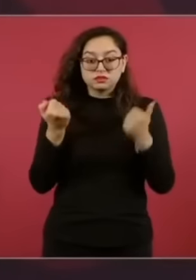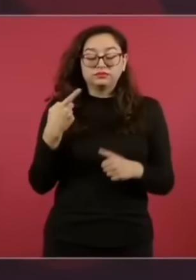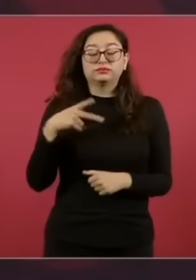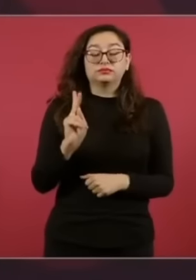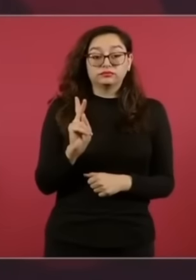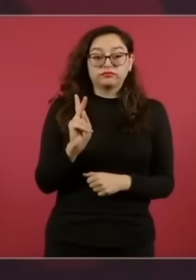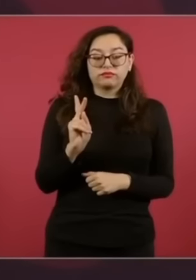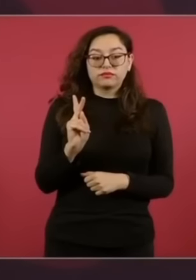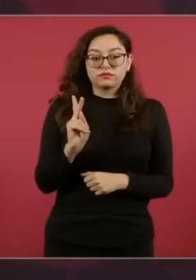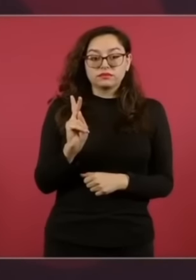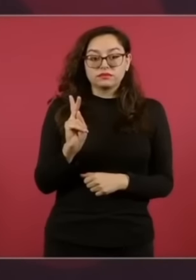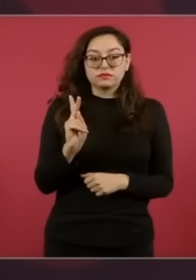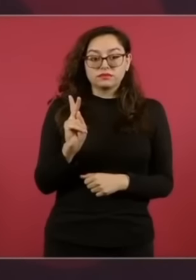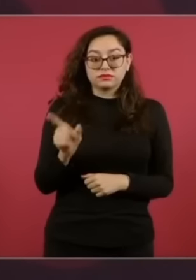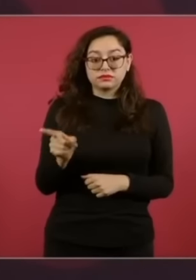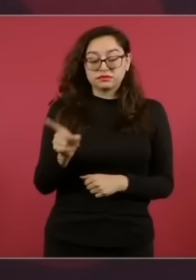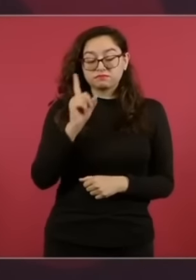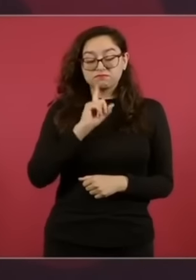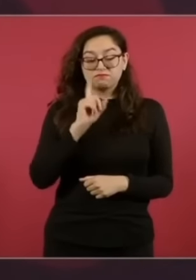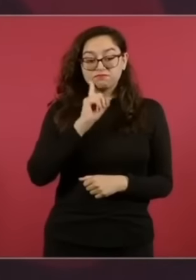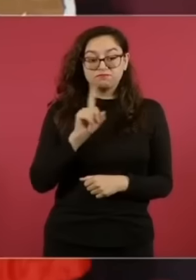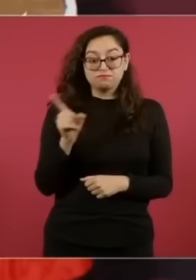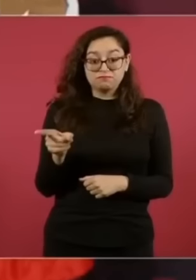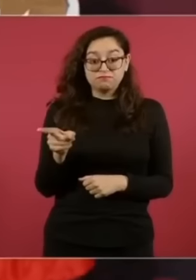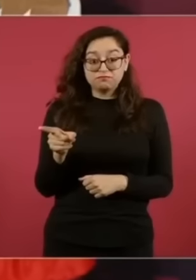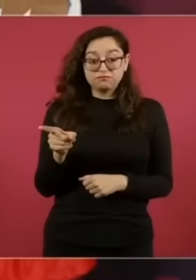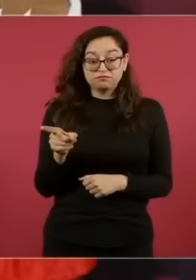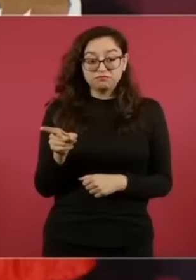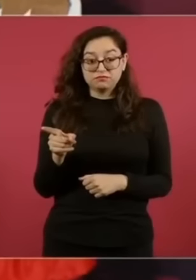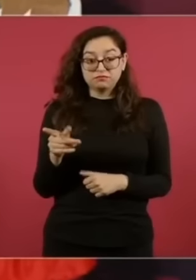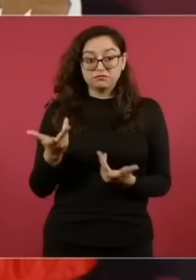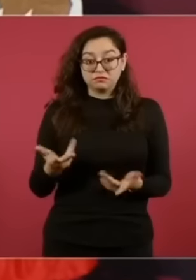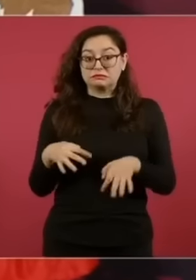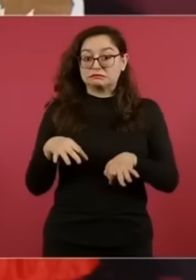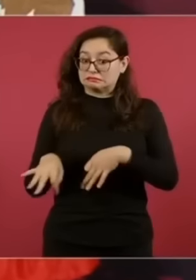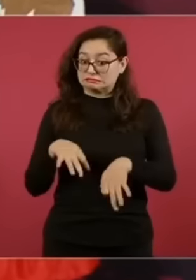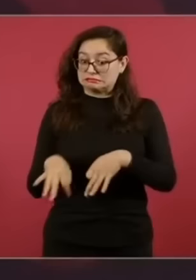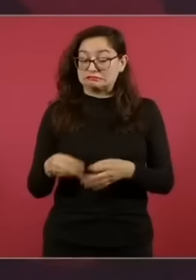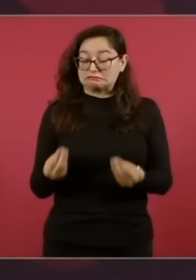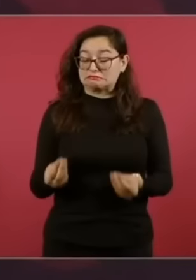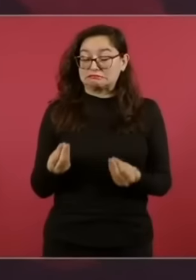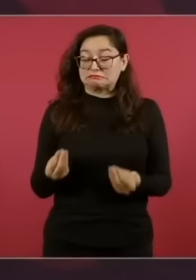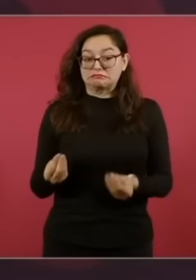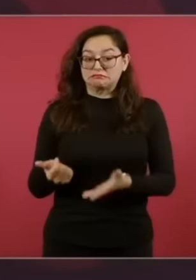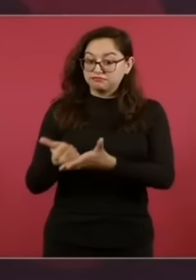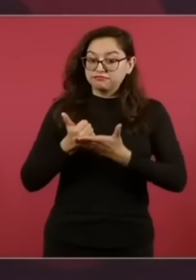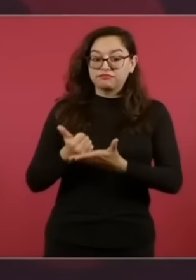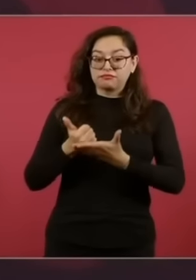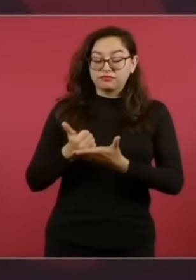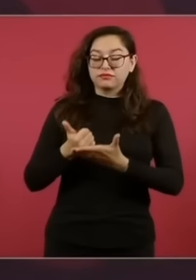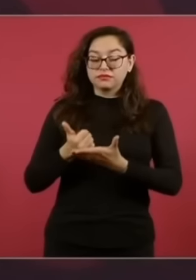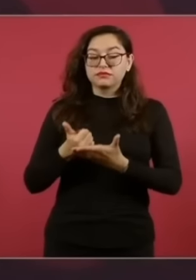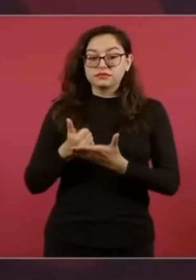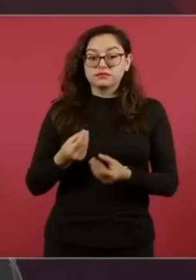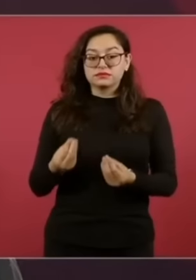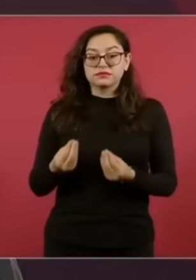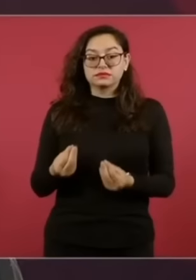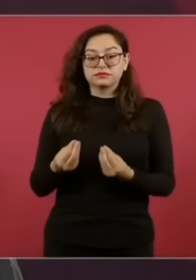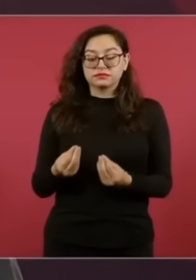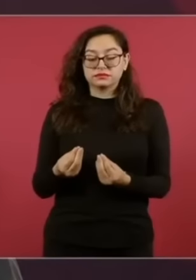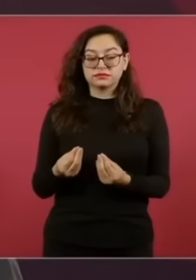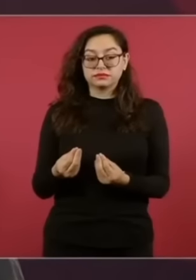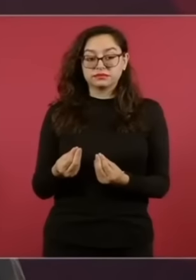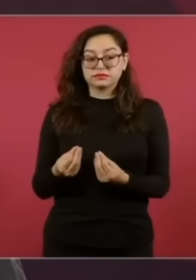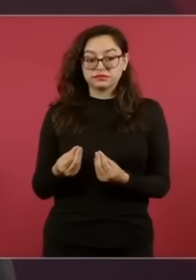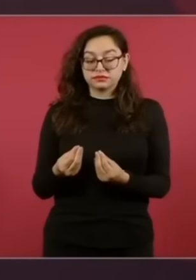en actividad, que además nos ayuda mucho, mucho, mucho, mucho, es una